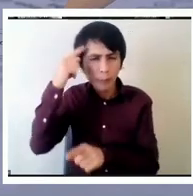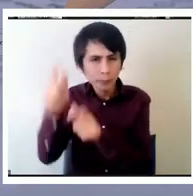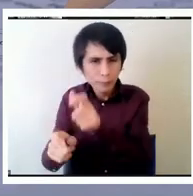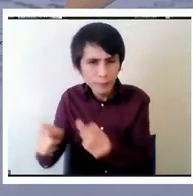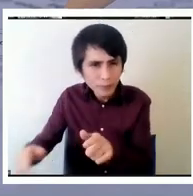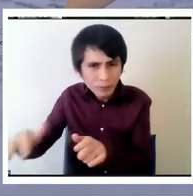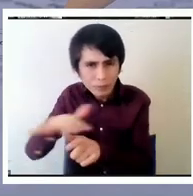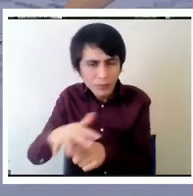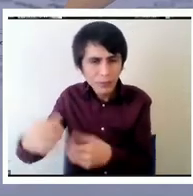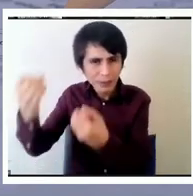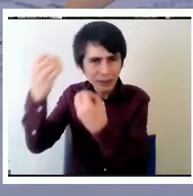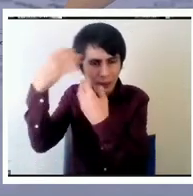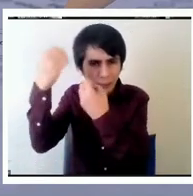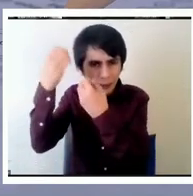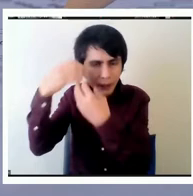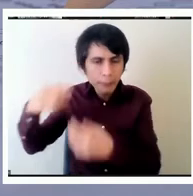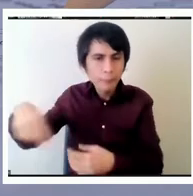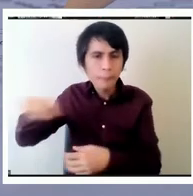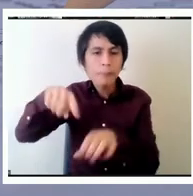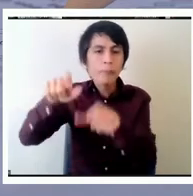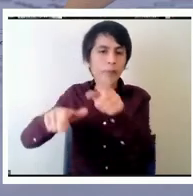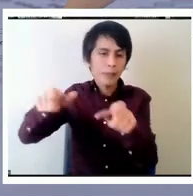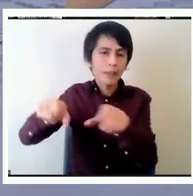las personas del sistema